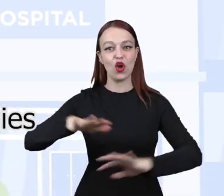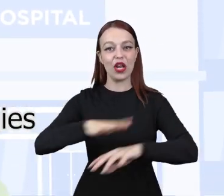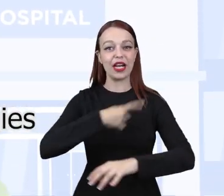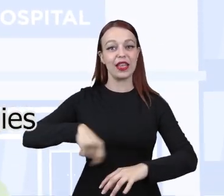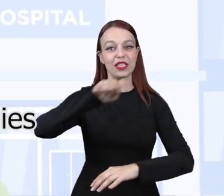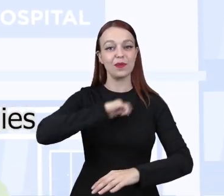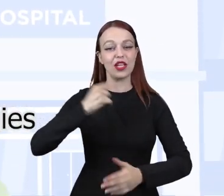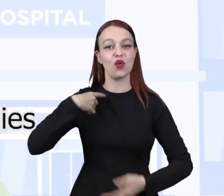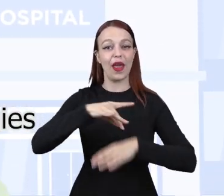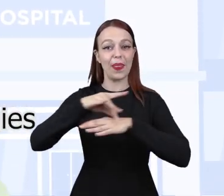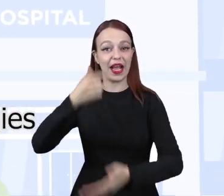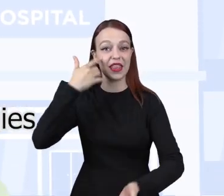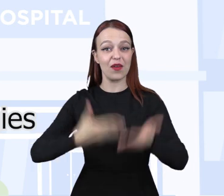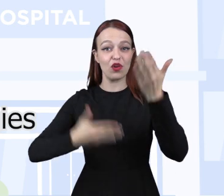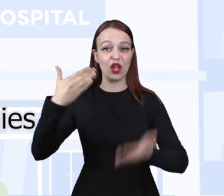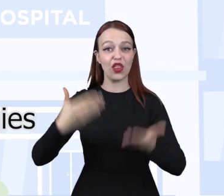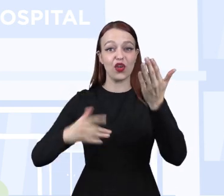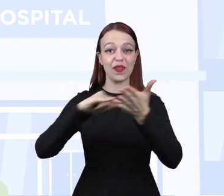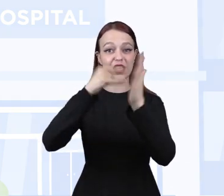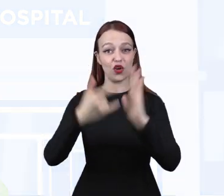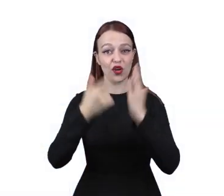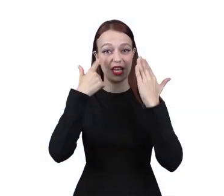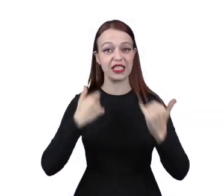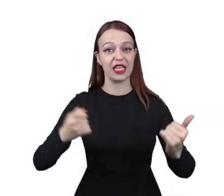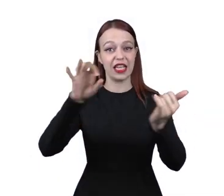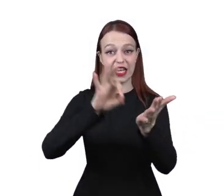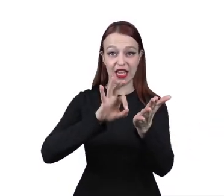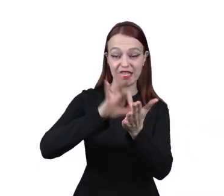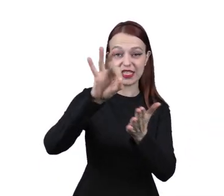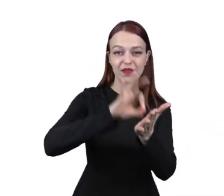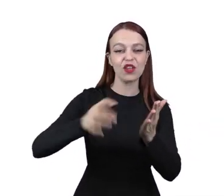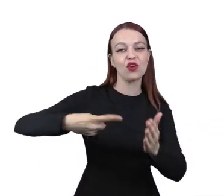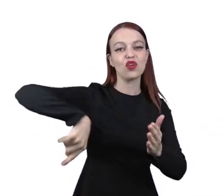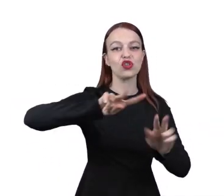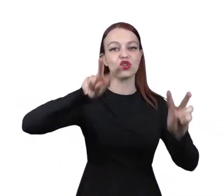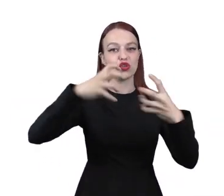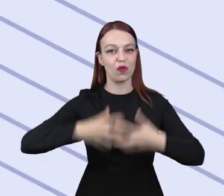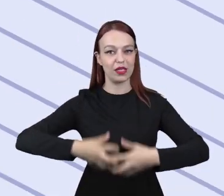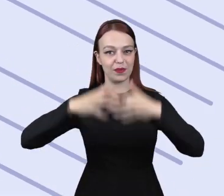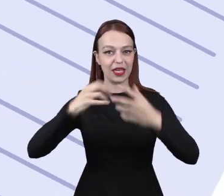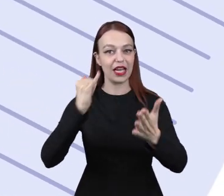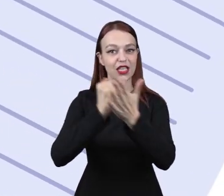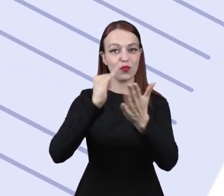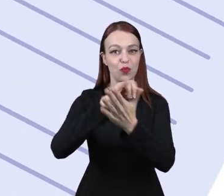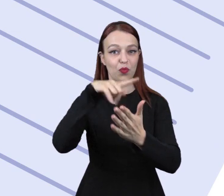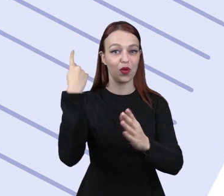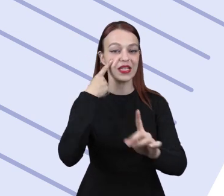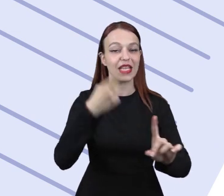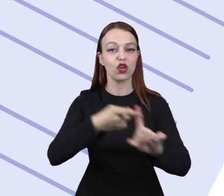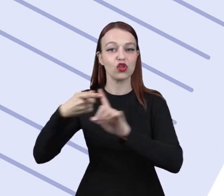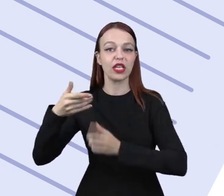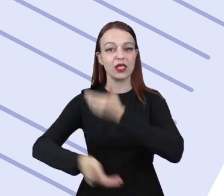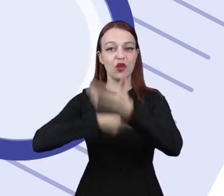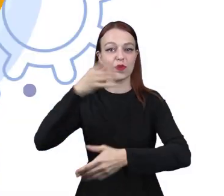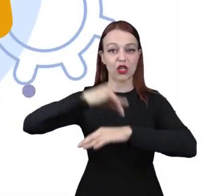de Evaluación de Tecnologías Sanitarias y Prestaciones, analizamos nuevos dispositivos, pruebas diagnósticas, procedimientos médicos